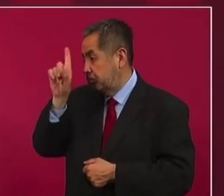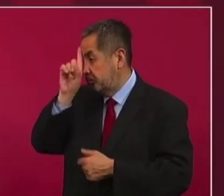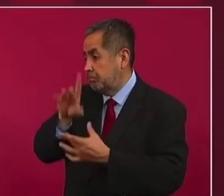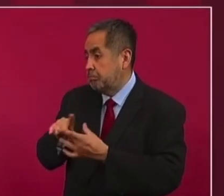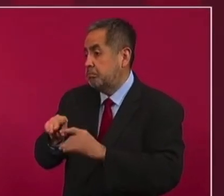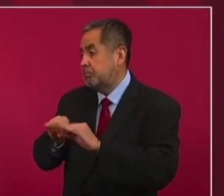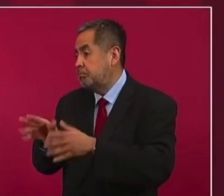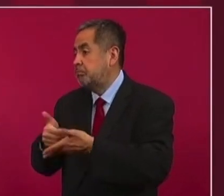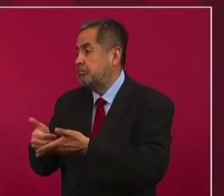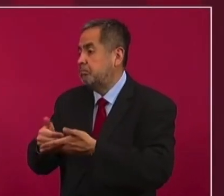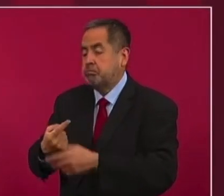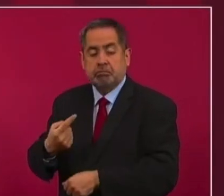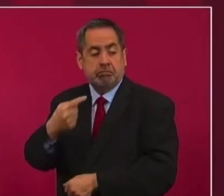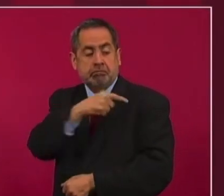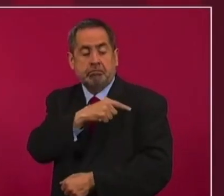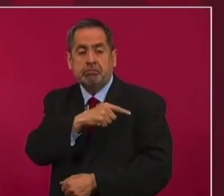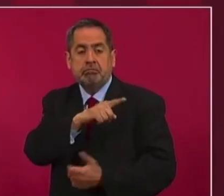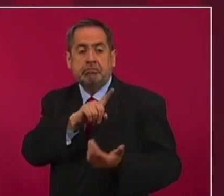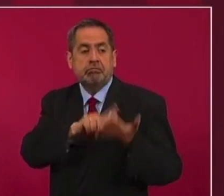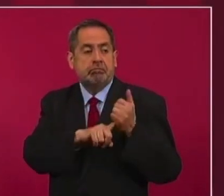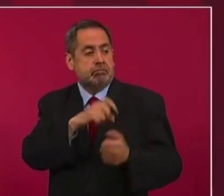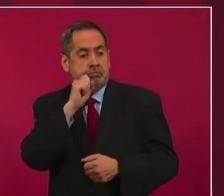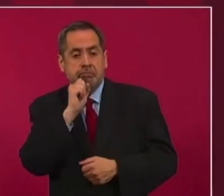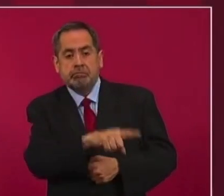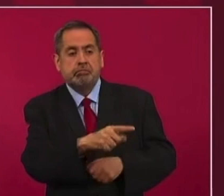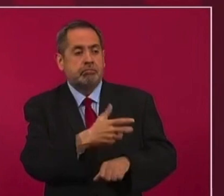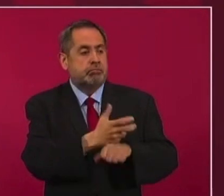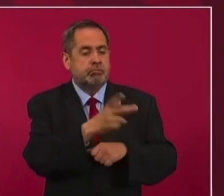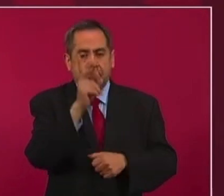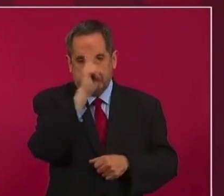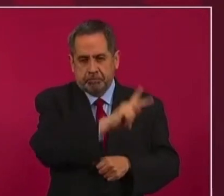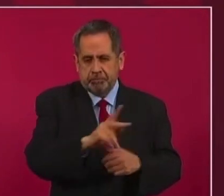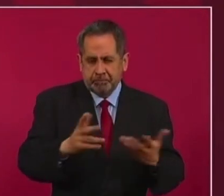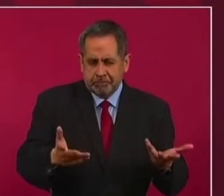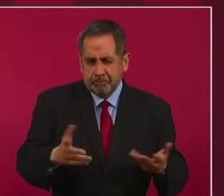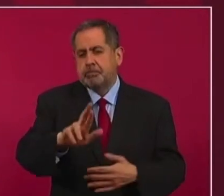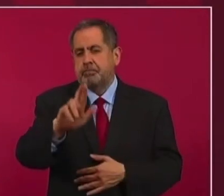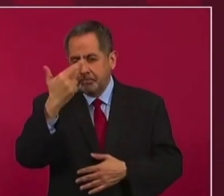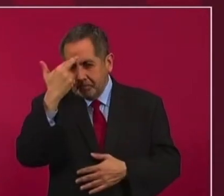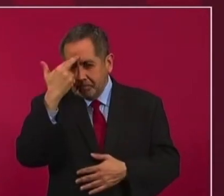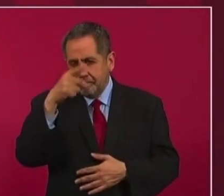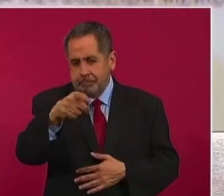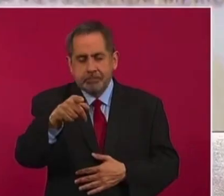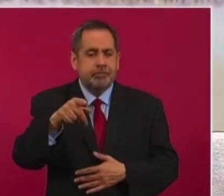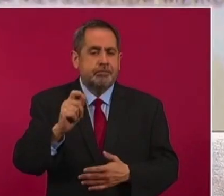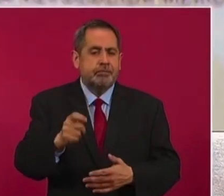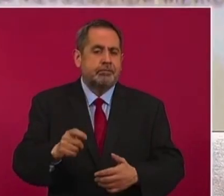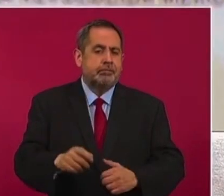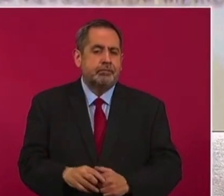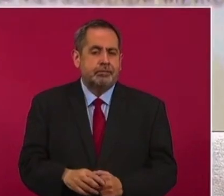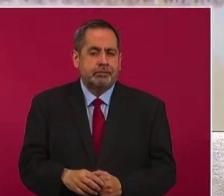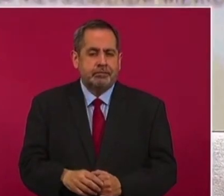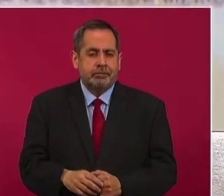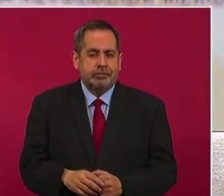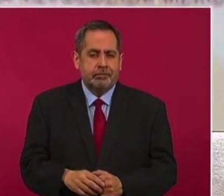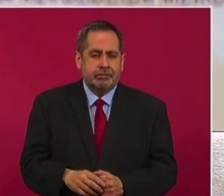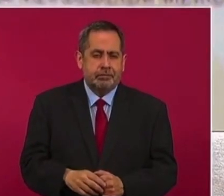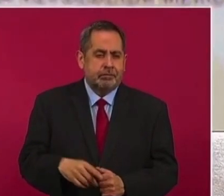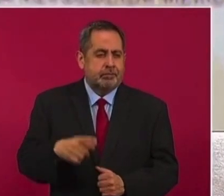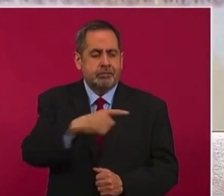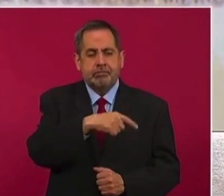no de ahora. Pues estamos recordando hoy el